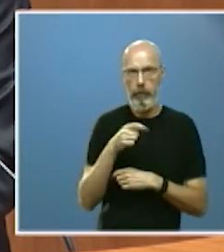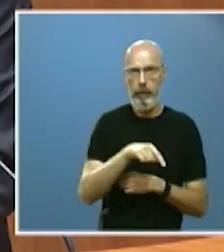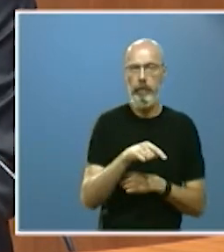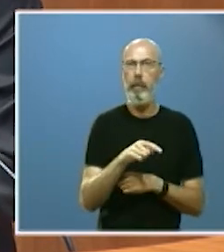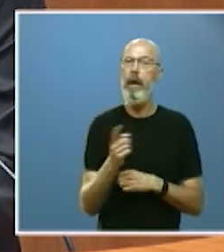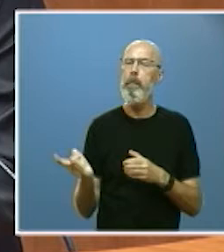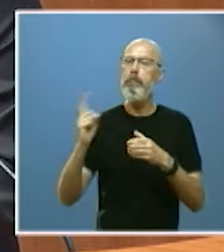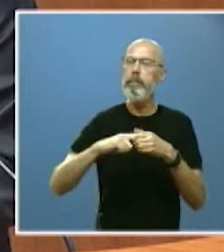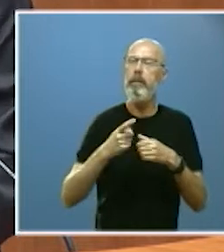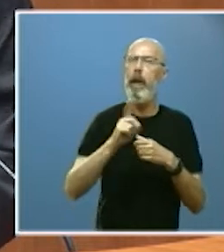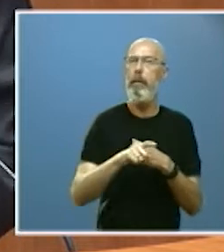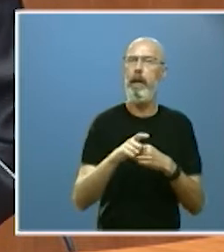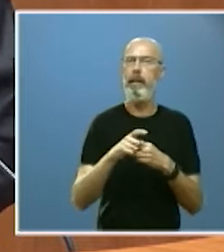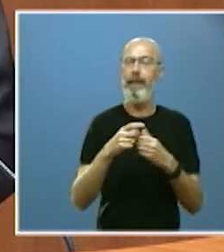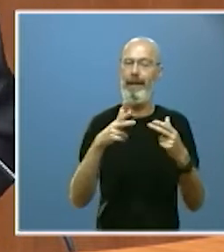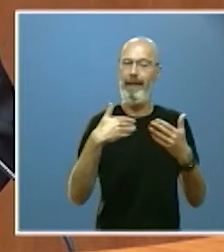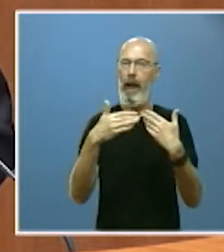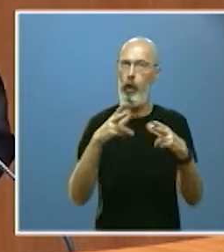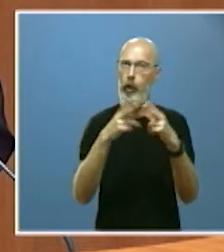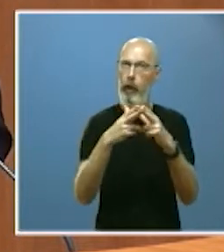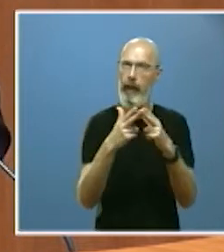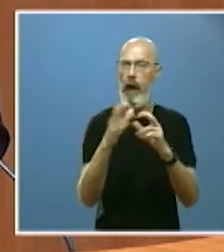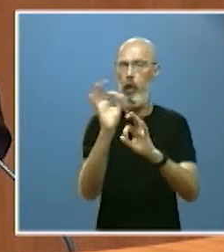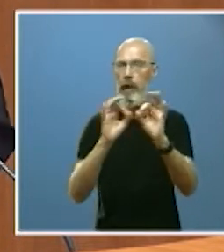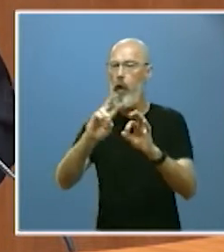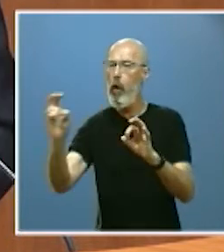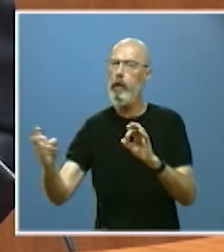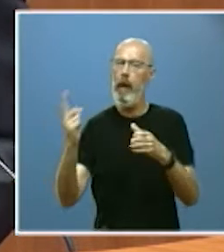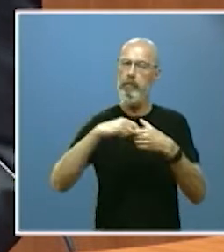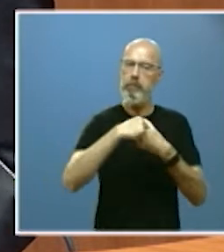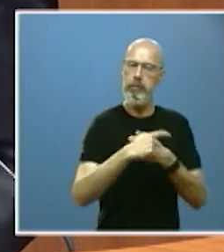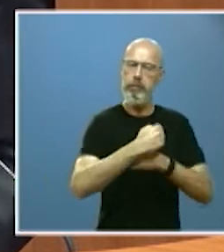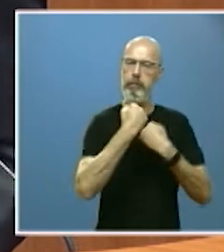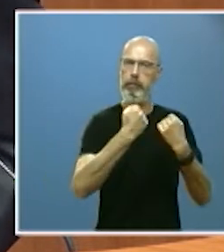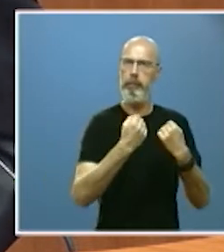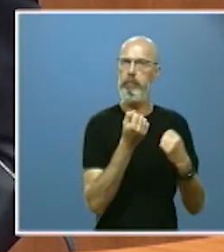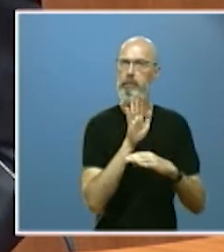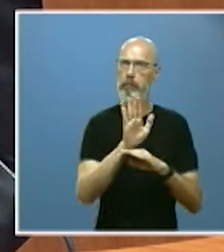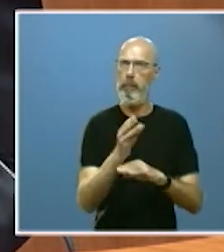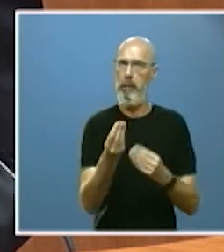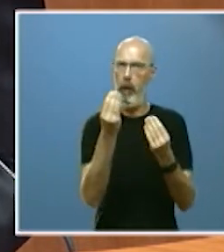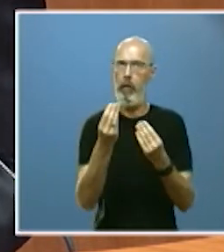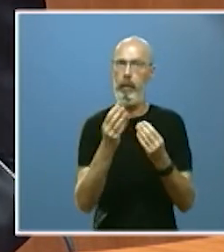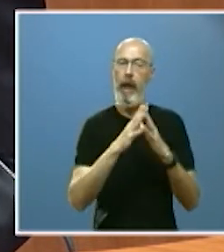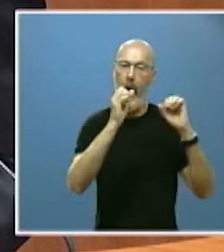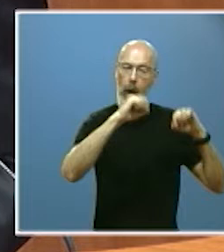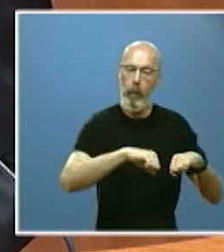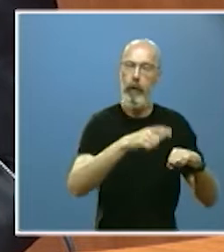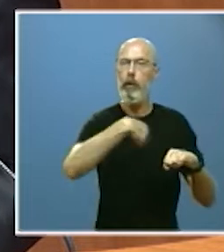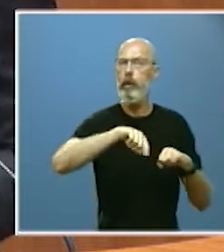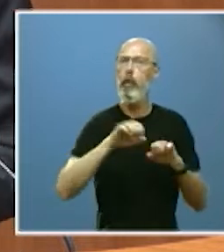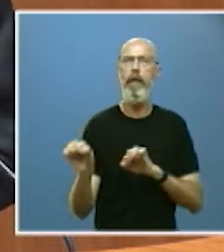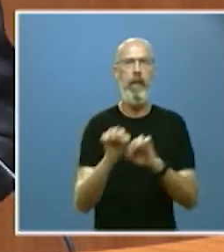además los agentes del diálogo social y otras organizaciones. Un acuerdo que lógicamente vamos a seguir defendiendo